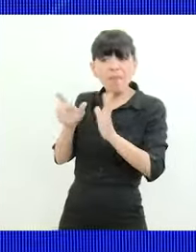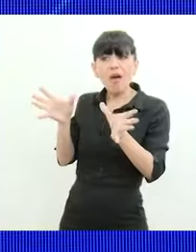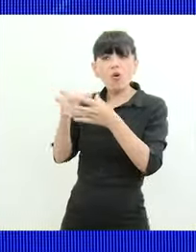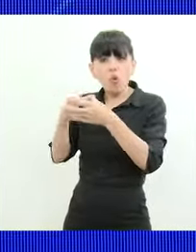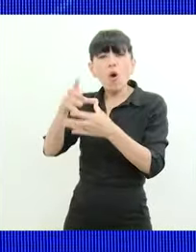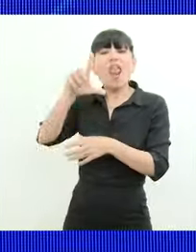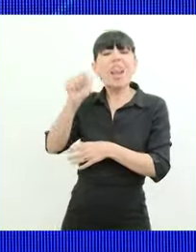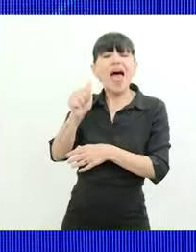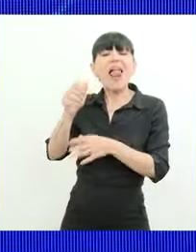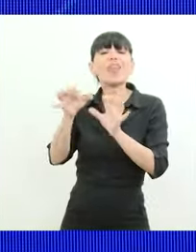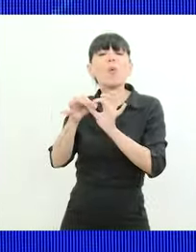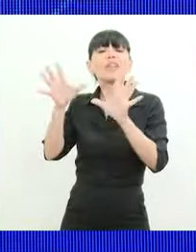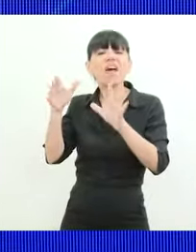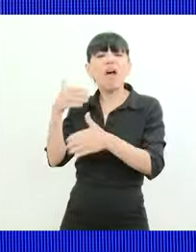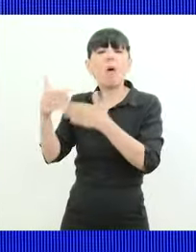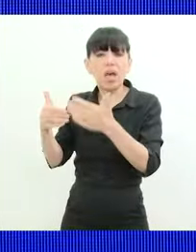yo digo